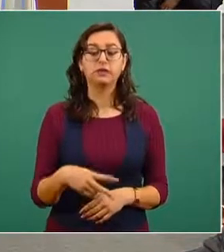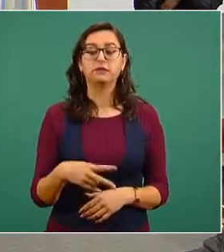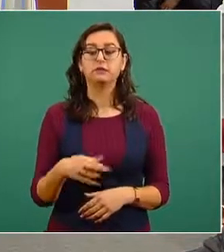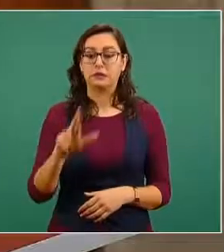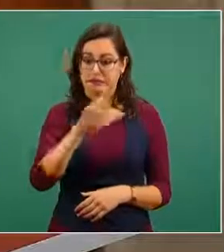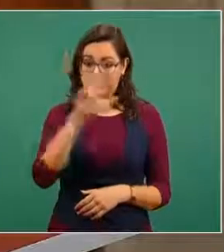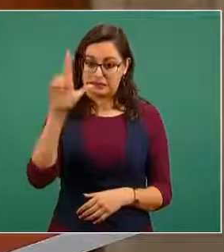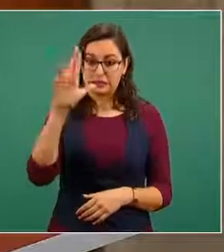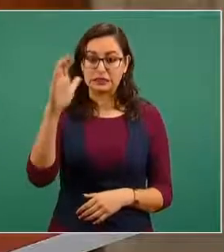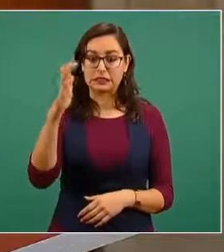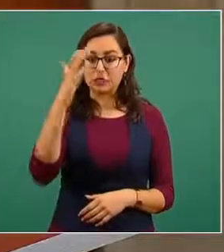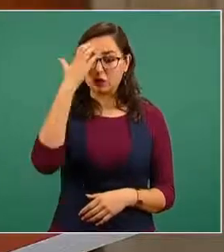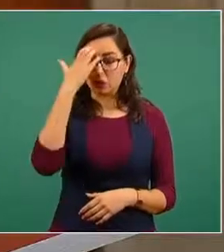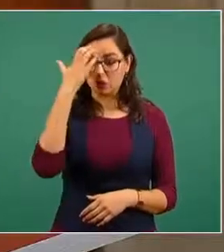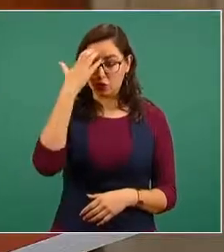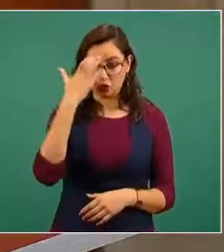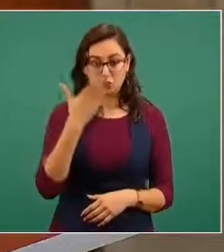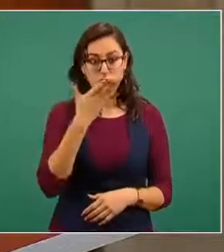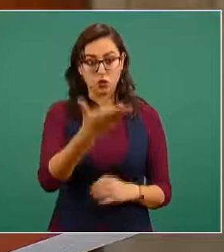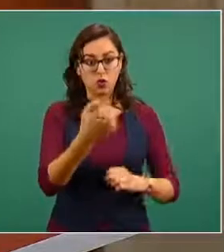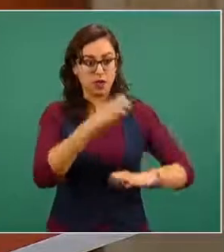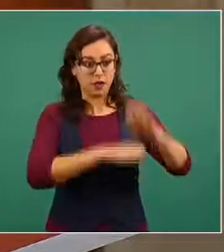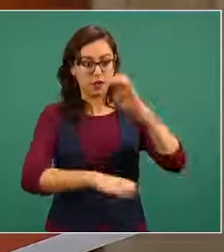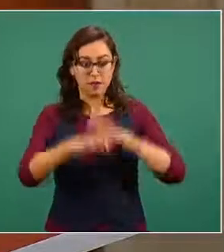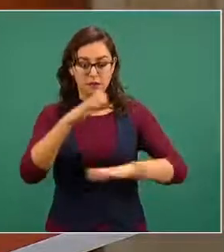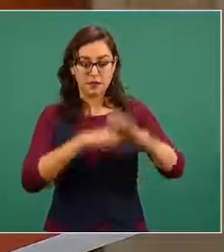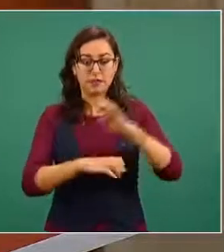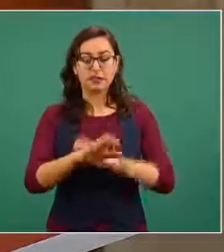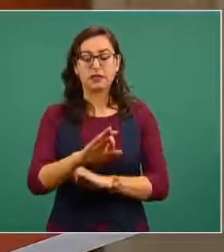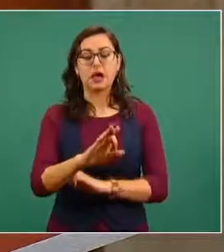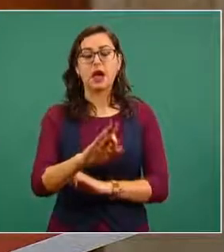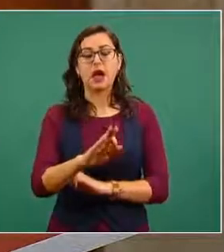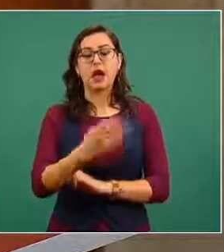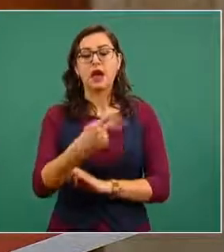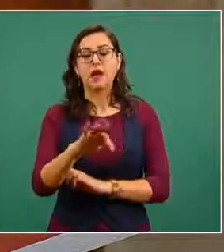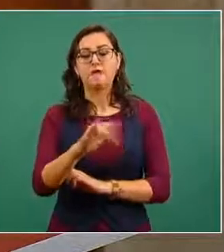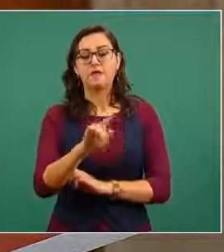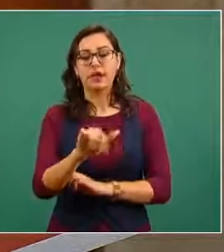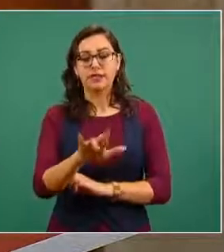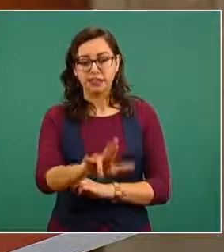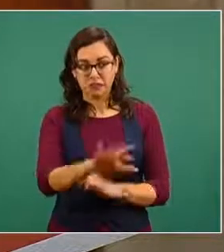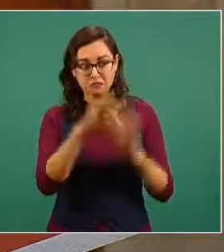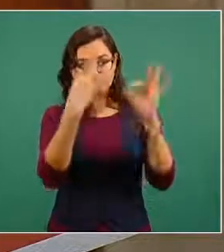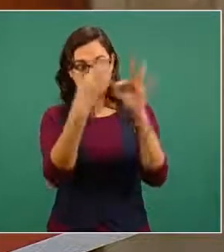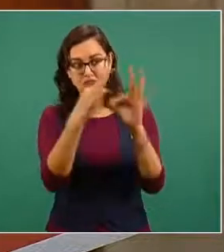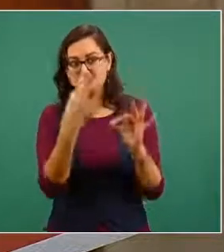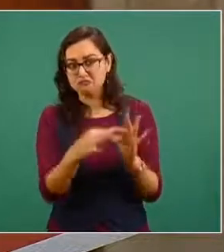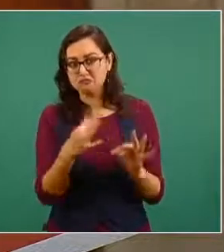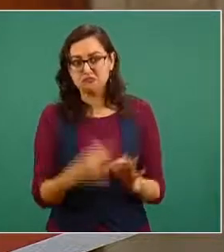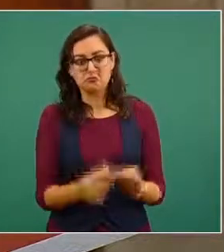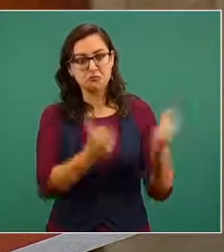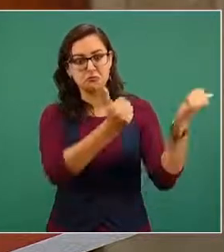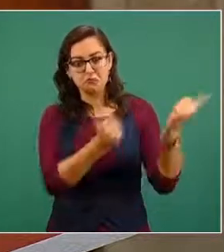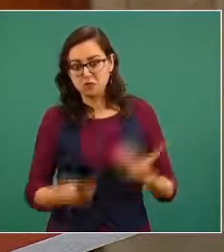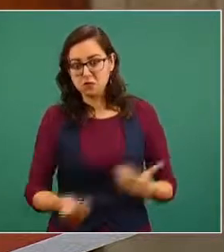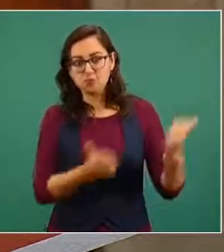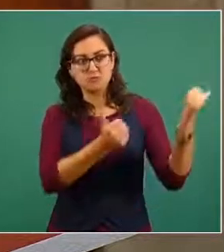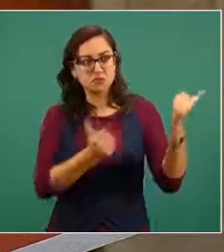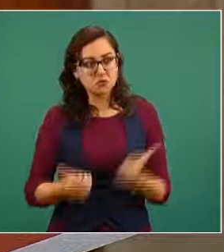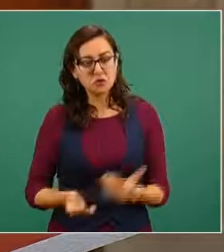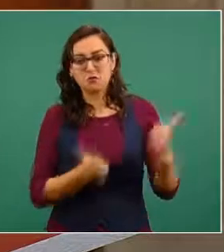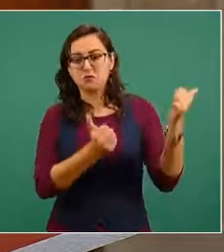la farmacéutica Pfizer que está cumpliendo con el contrato